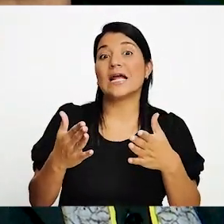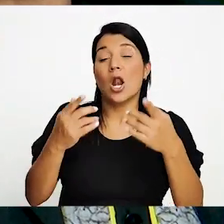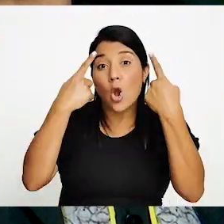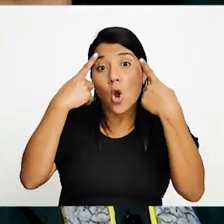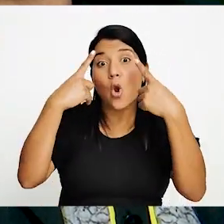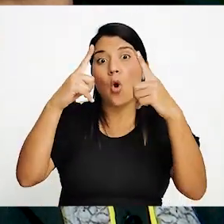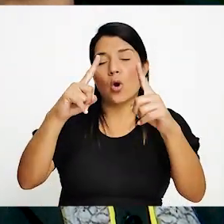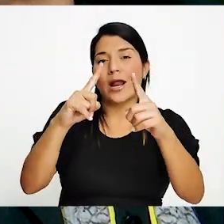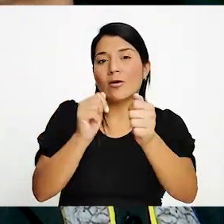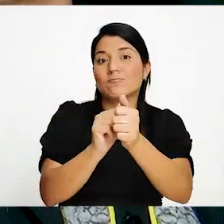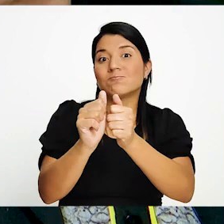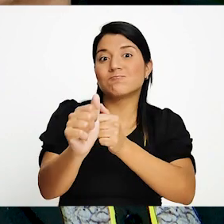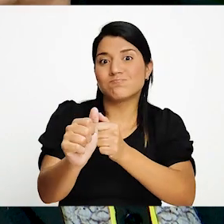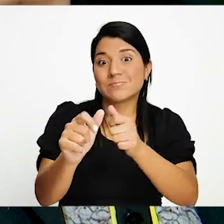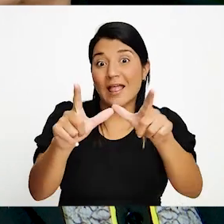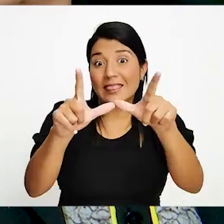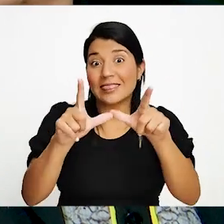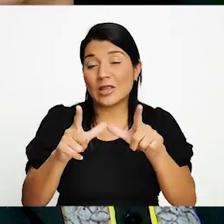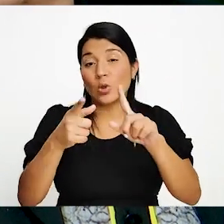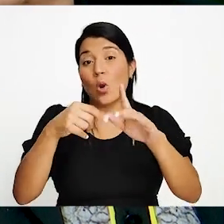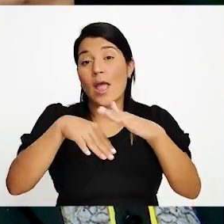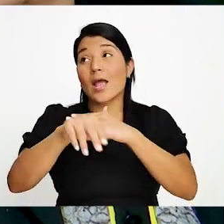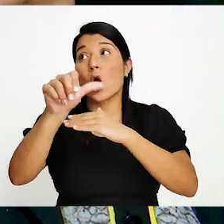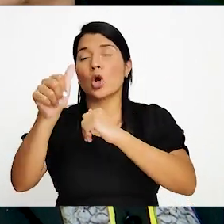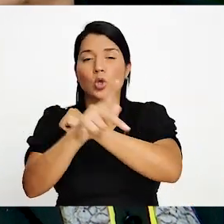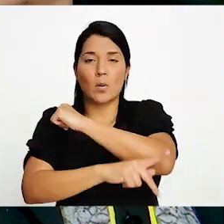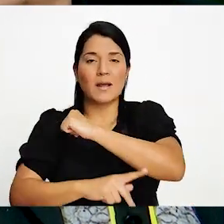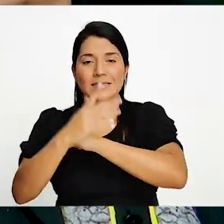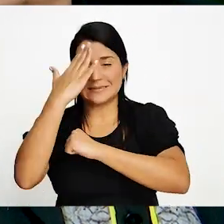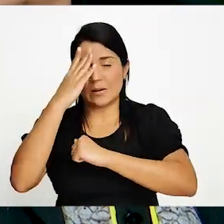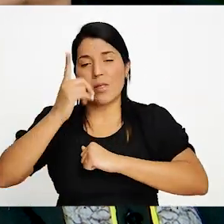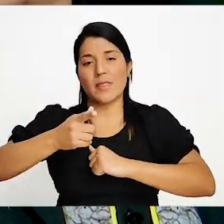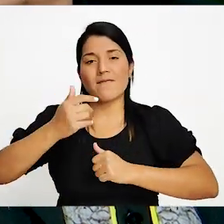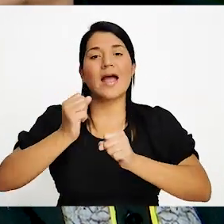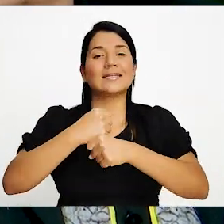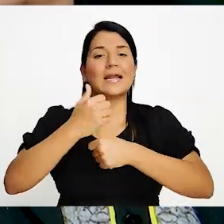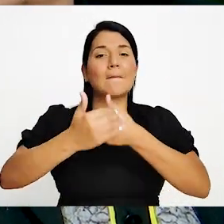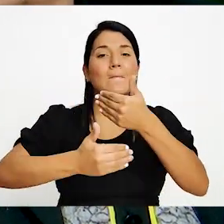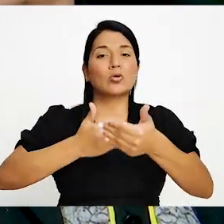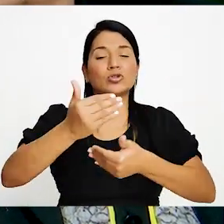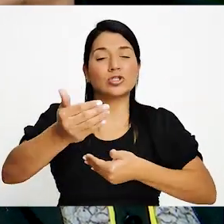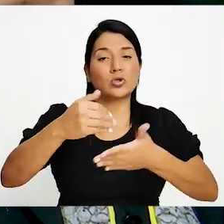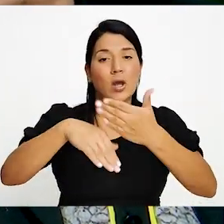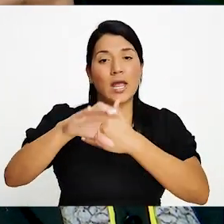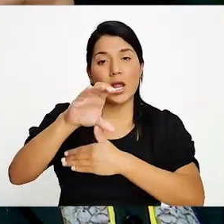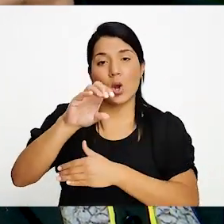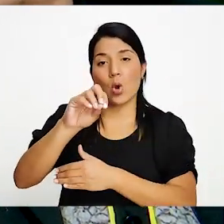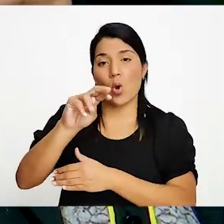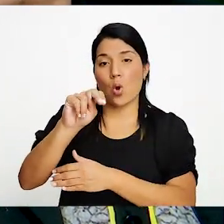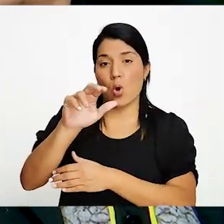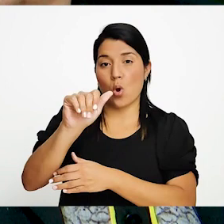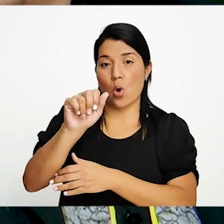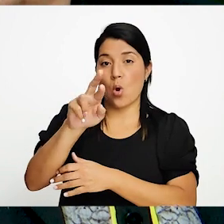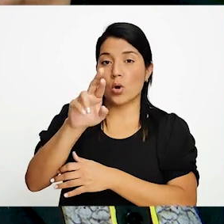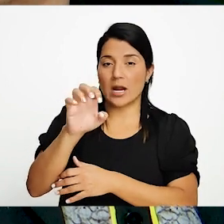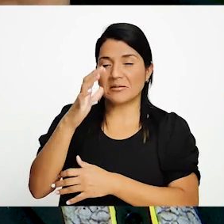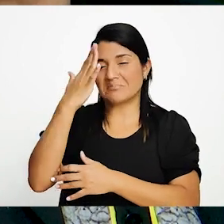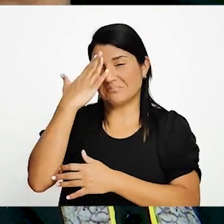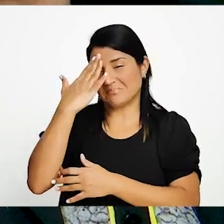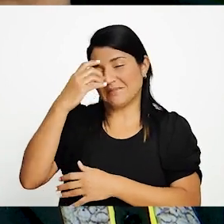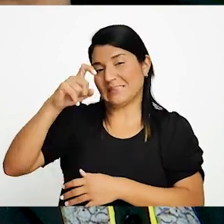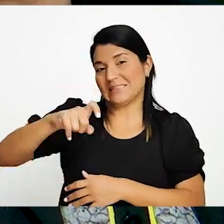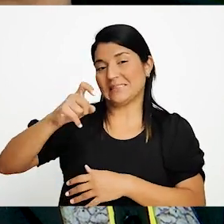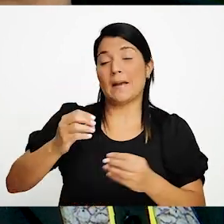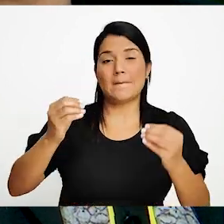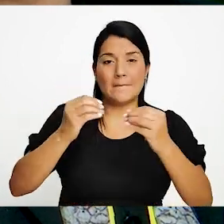proceso legal en CONARE y reconocimiento de títulos que también les lleva un tiempo determinado. Entonces